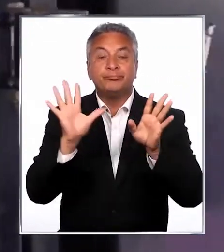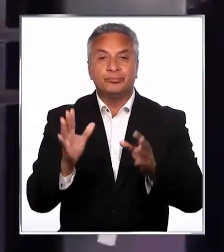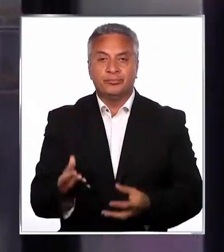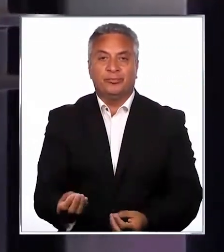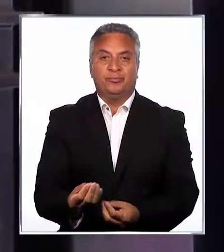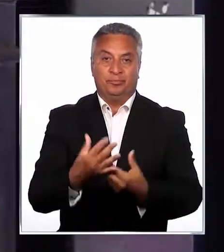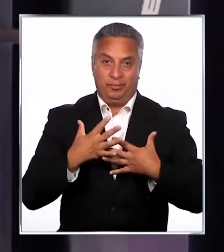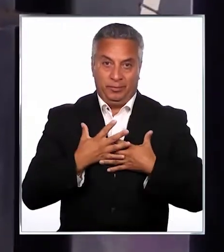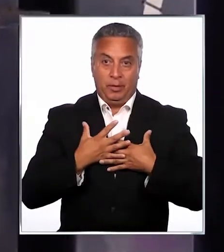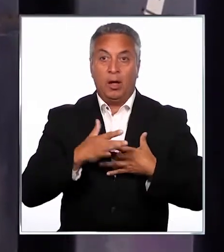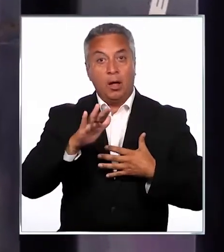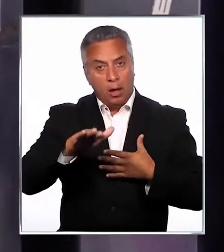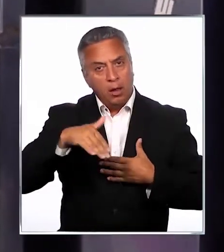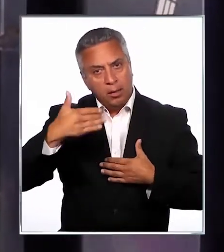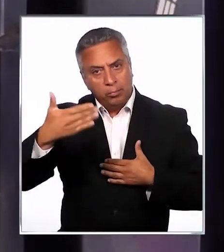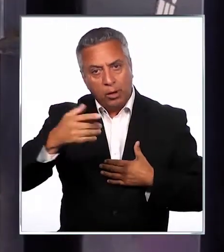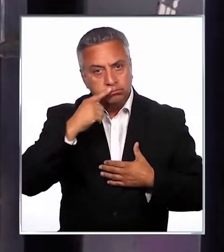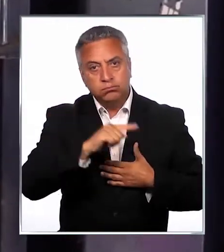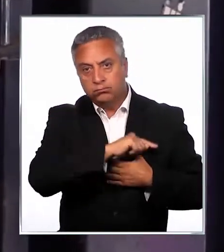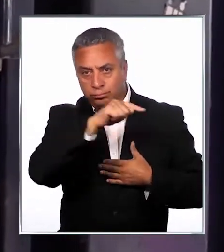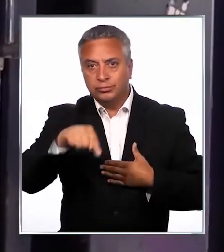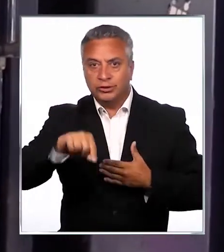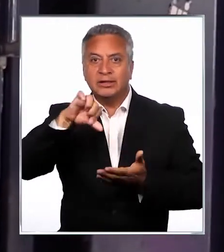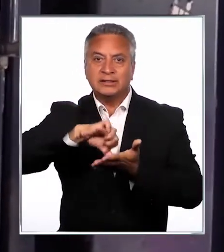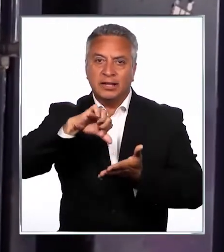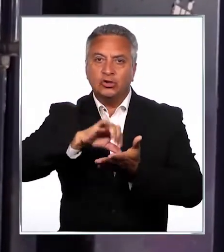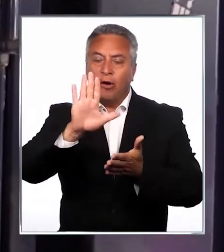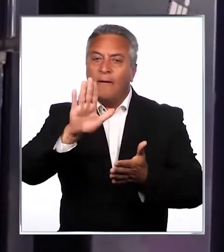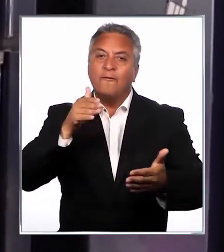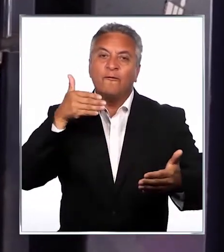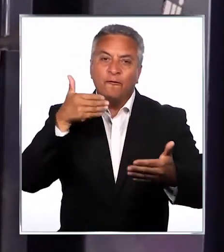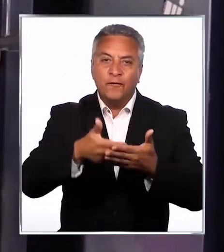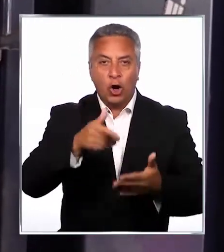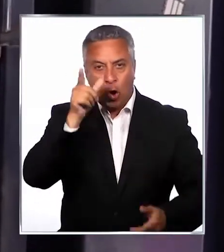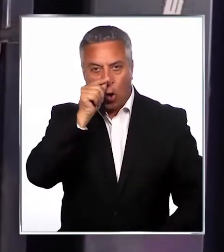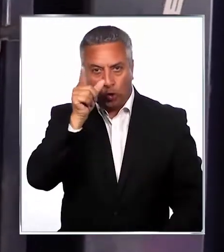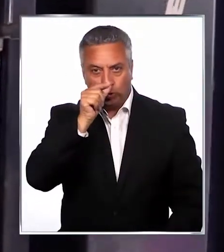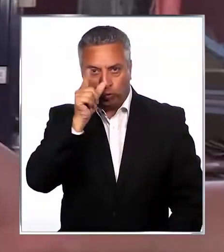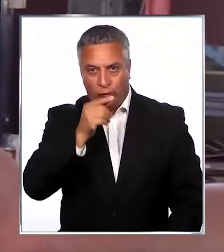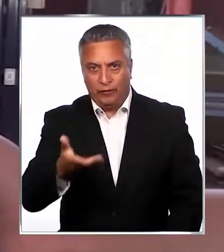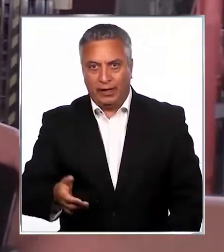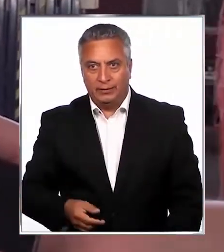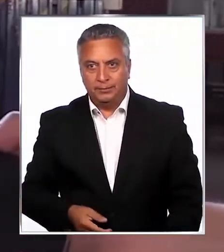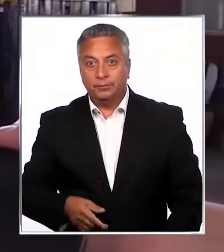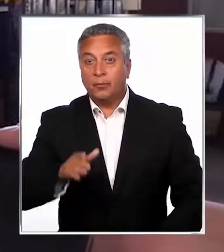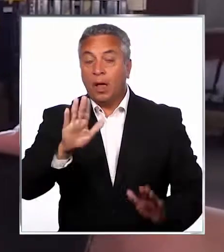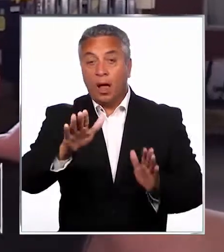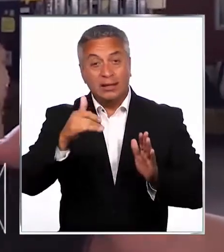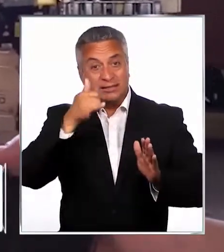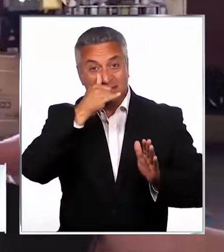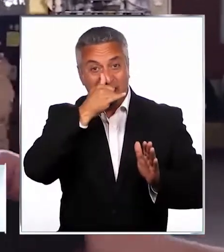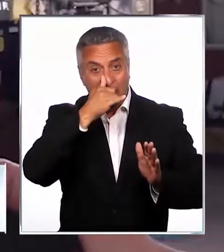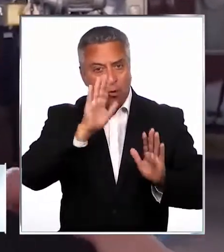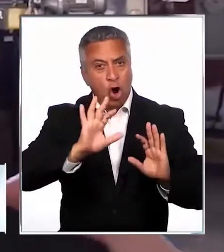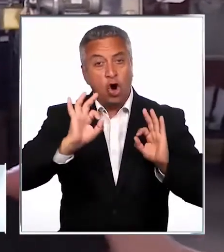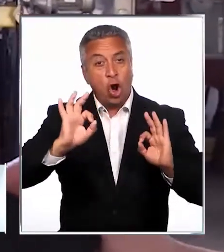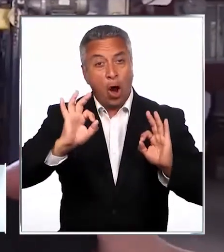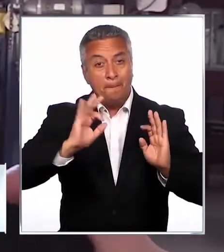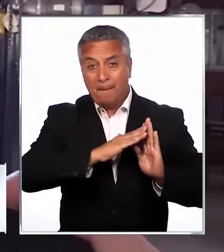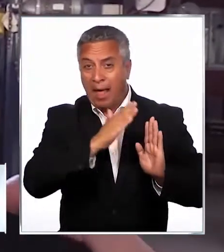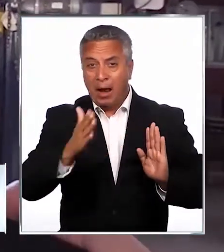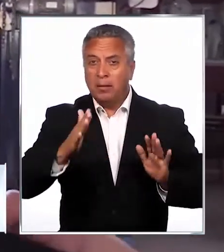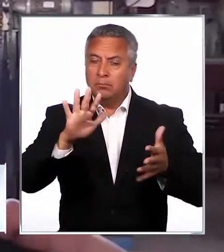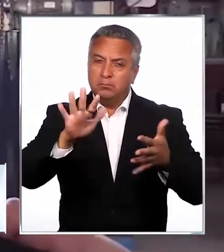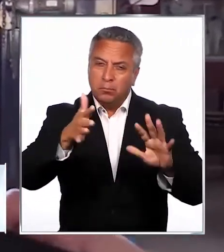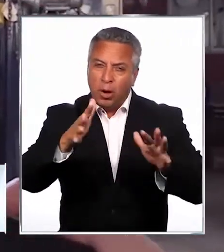retornando nuevamente a sus funciones laborales dentro del centro a finales de octubre. En tiempos normales son alrededor